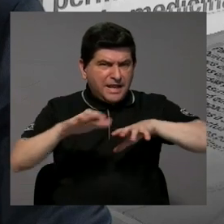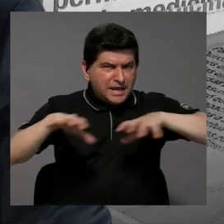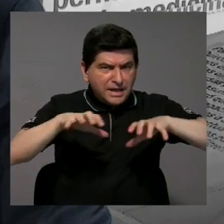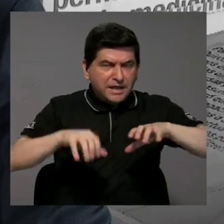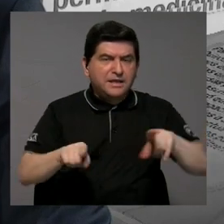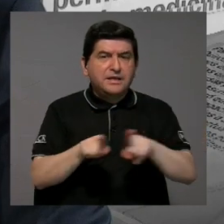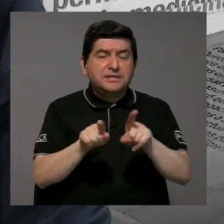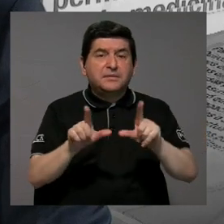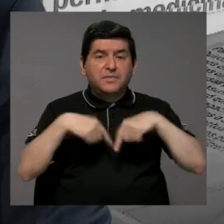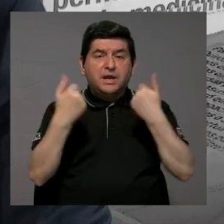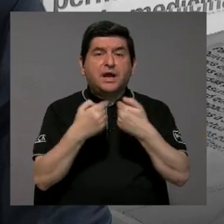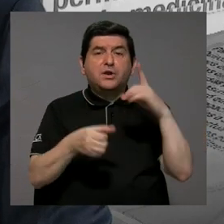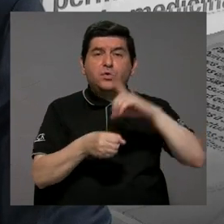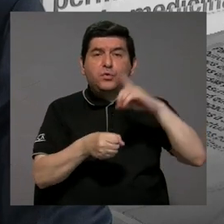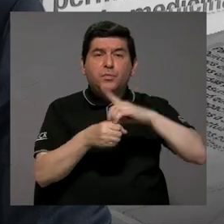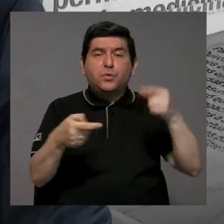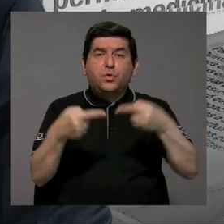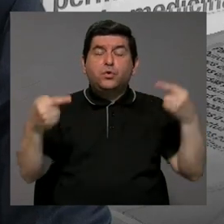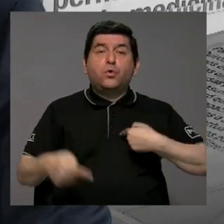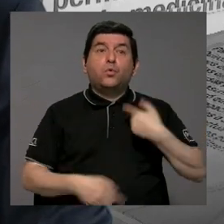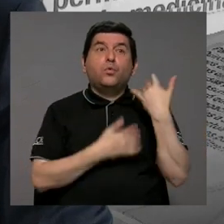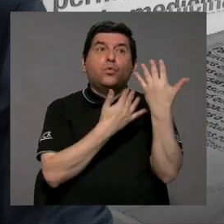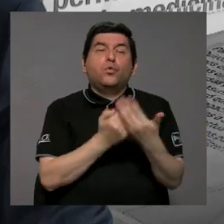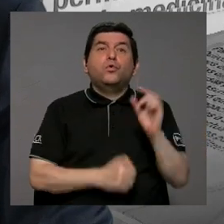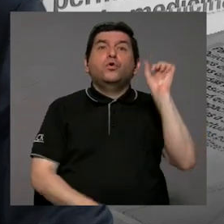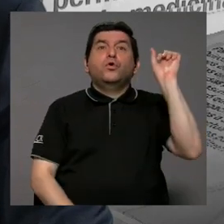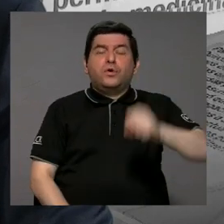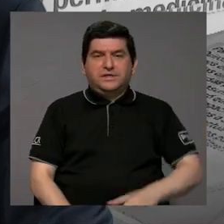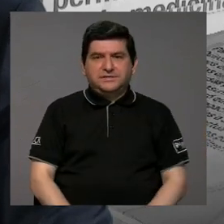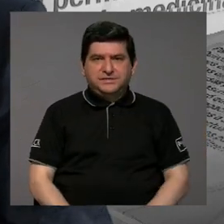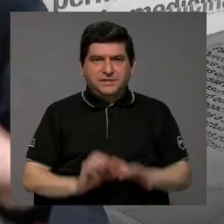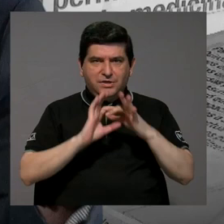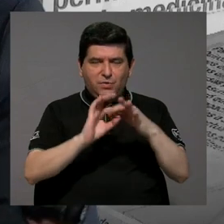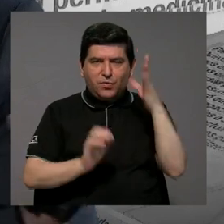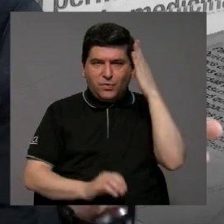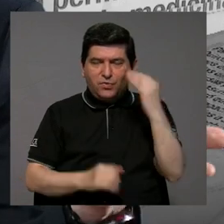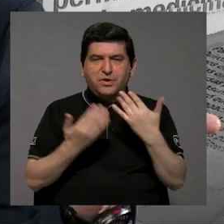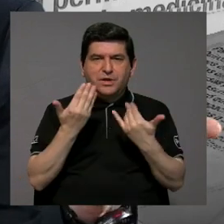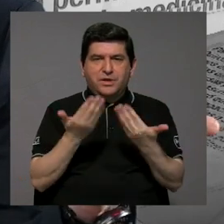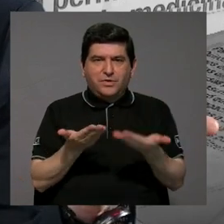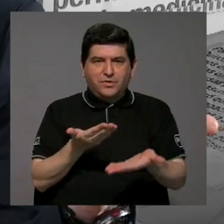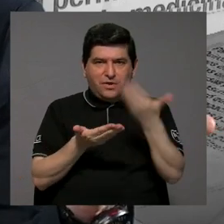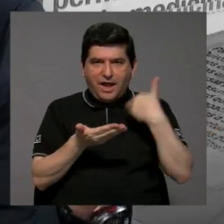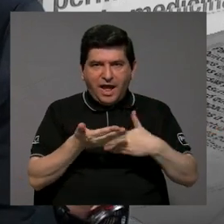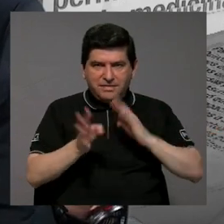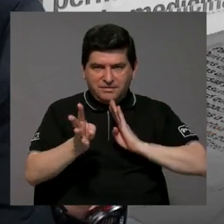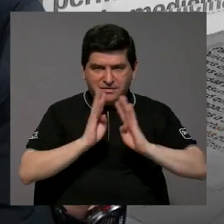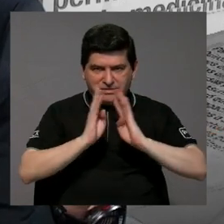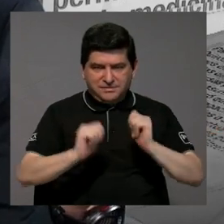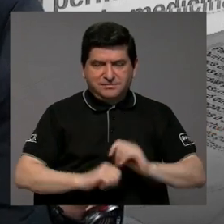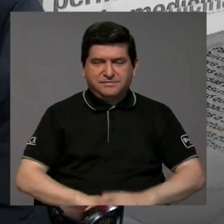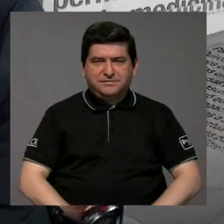y la oposición en general? Uno esperaría que sí y está a la mano con esa experiencia que hablábamos antes.